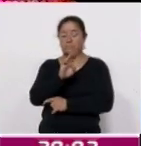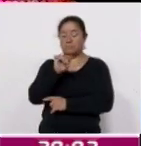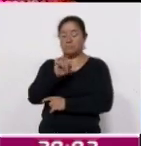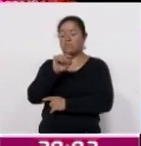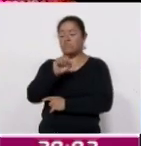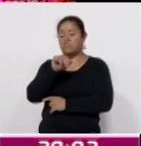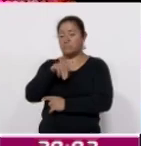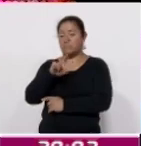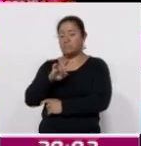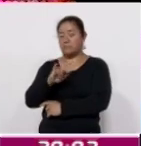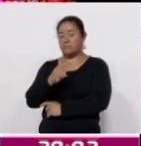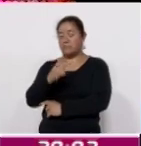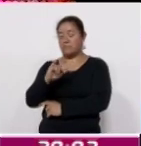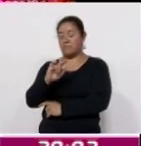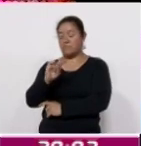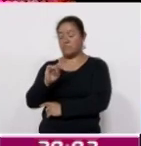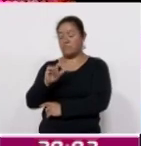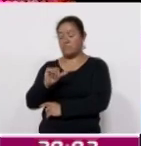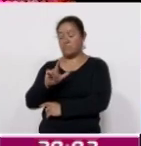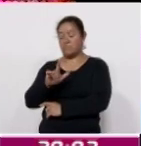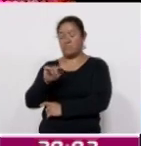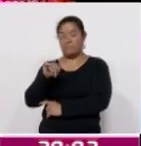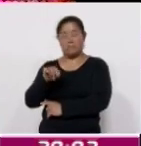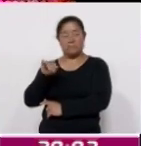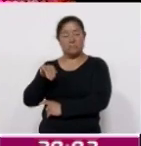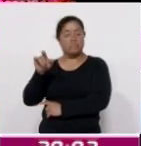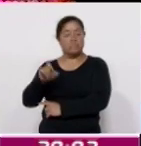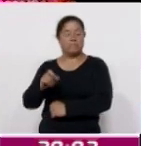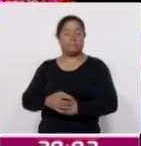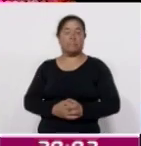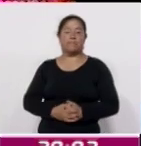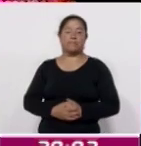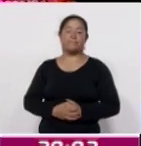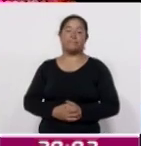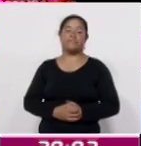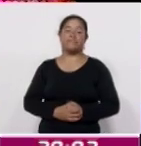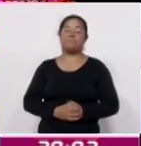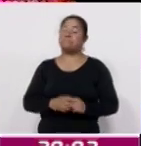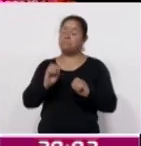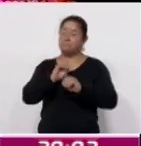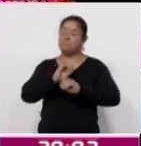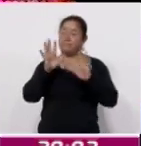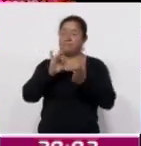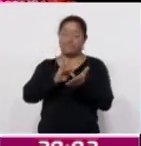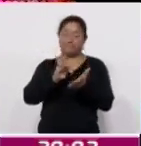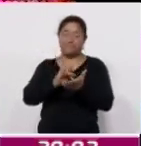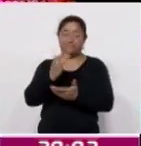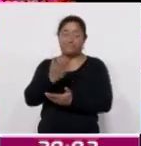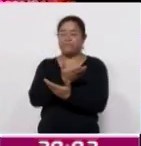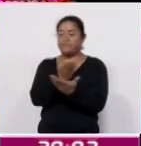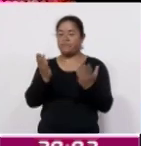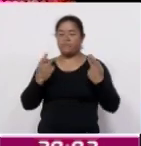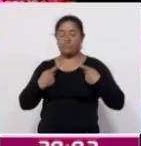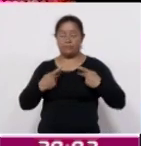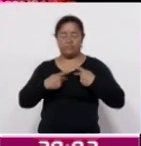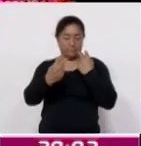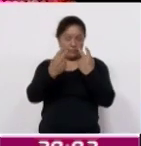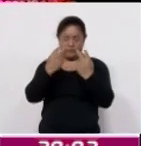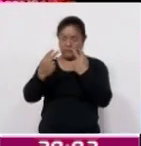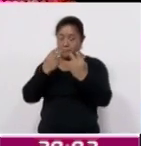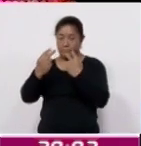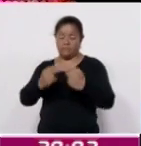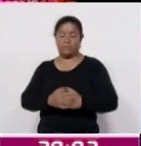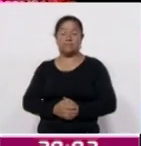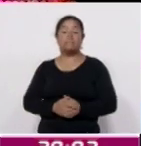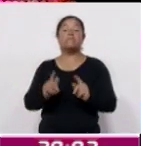.sndigital.mx. Desde luego también agradecemos a aquellos que nos están viendo a través